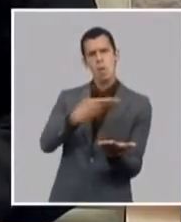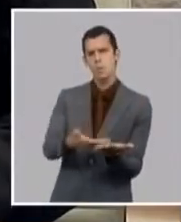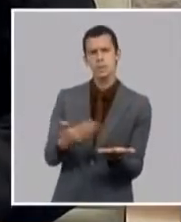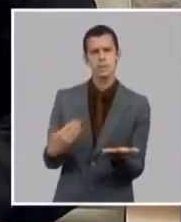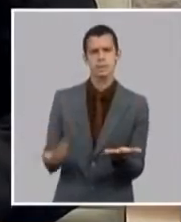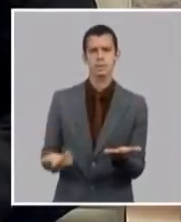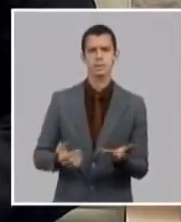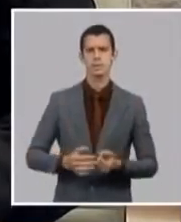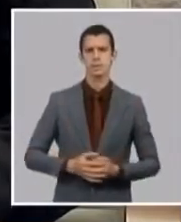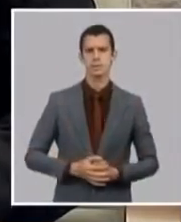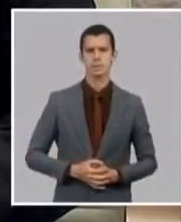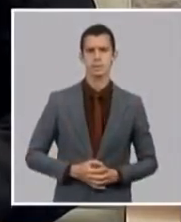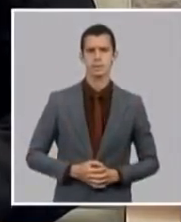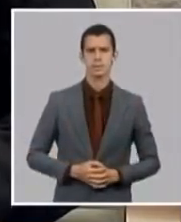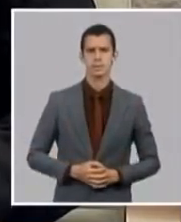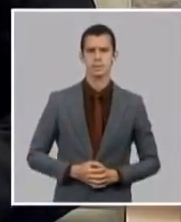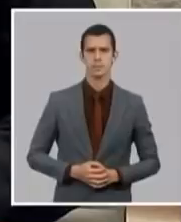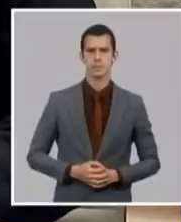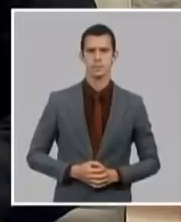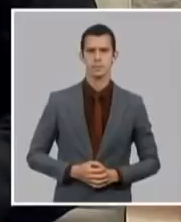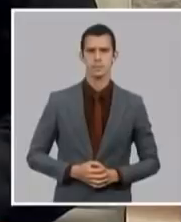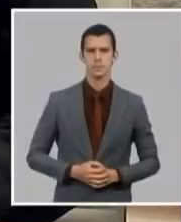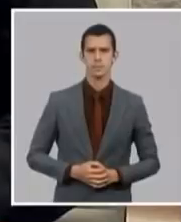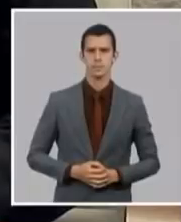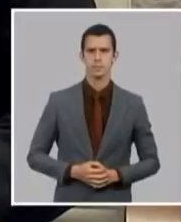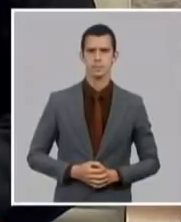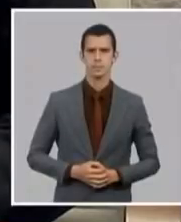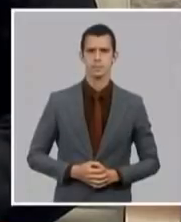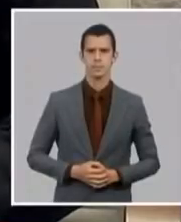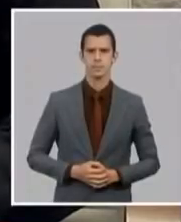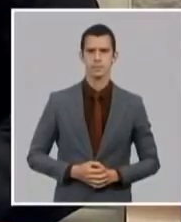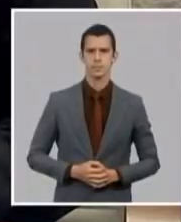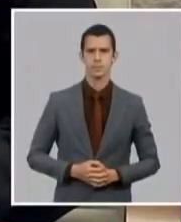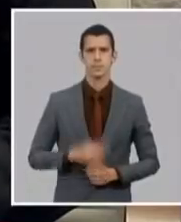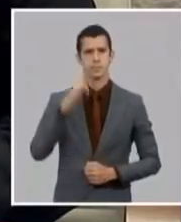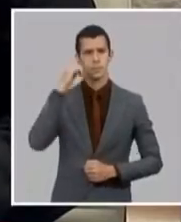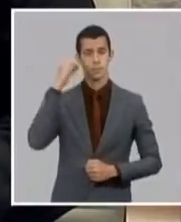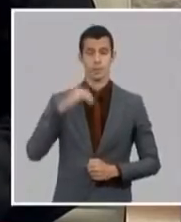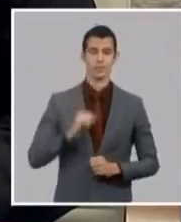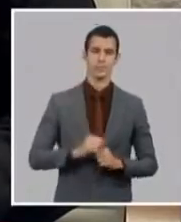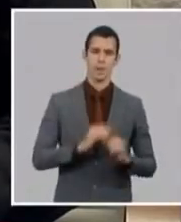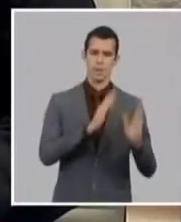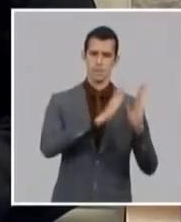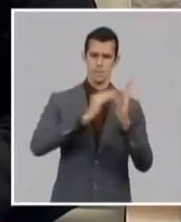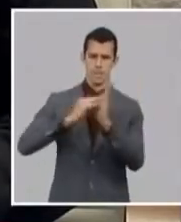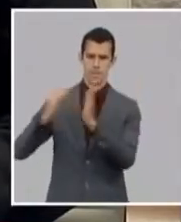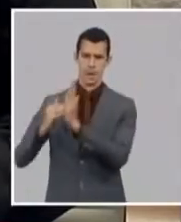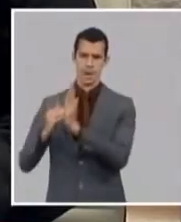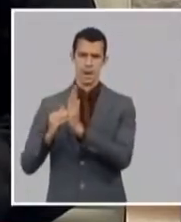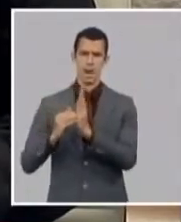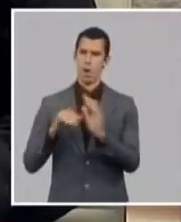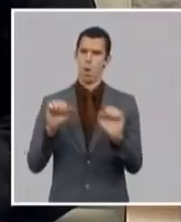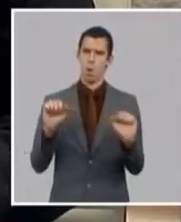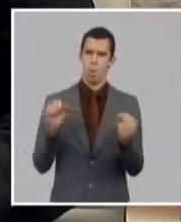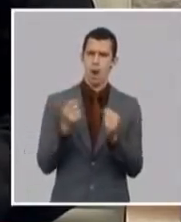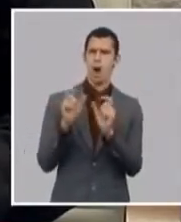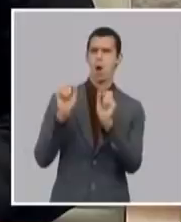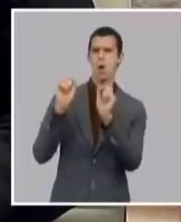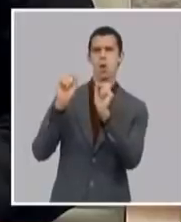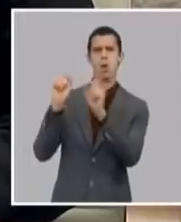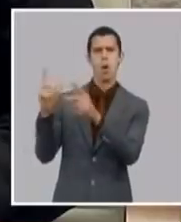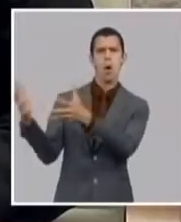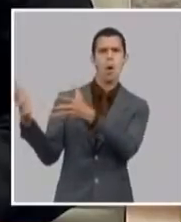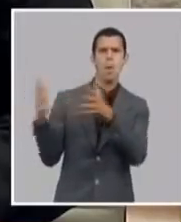de tratamiento arancelario a la importación de alimentos aseo y medicamentos